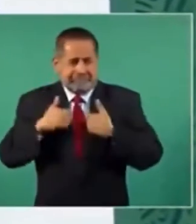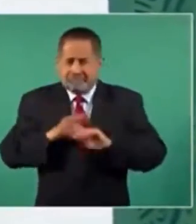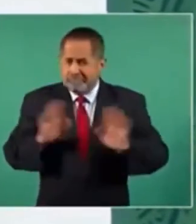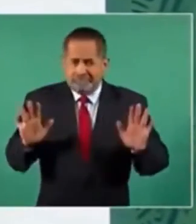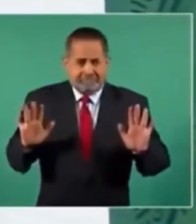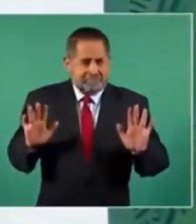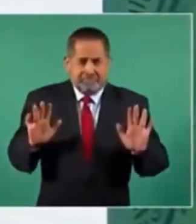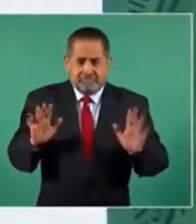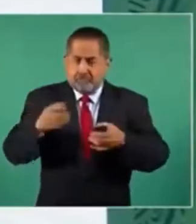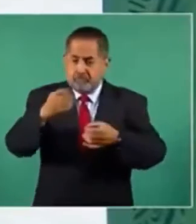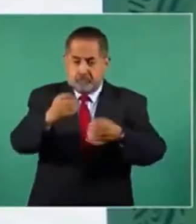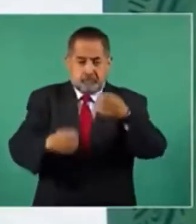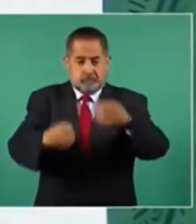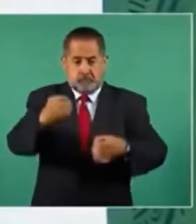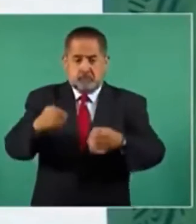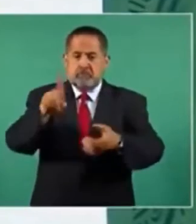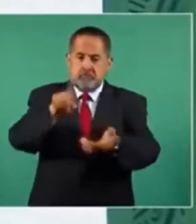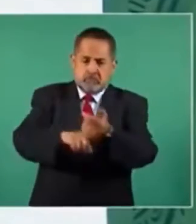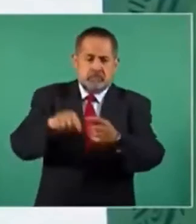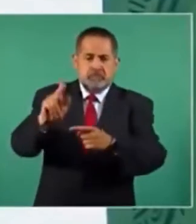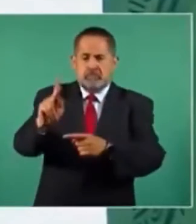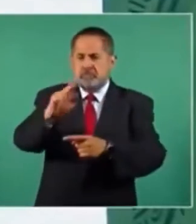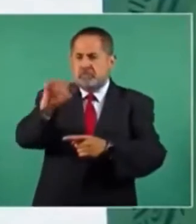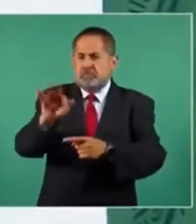al Poder Judicial.